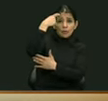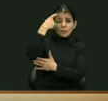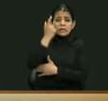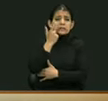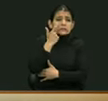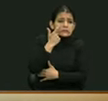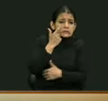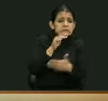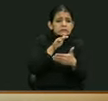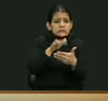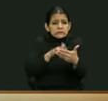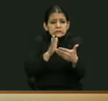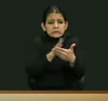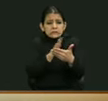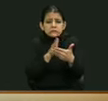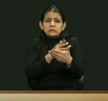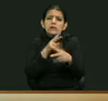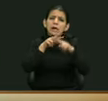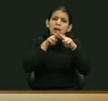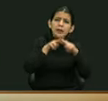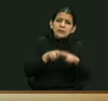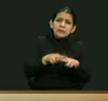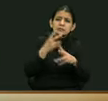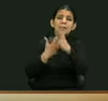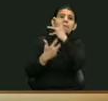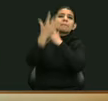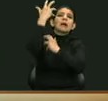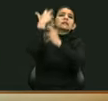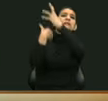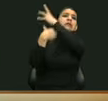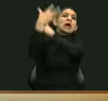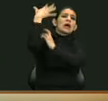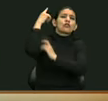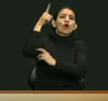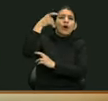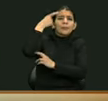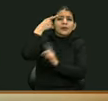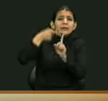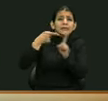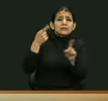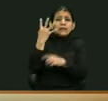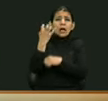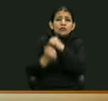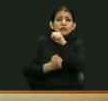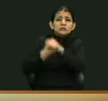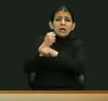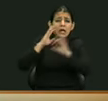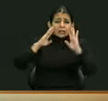viendo todas las falencias que han dejado los gobiernos desde hace 14 años atrás.